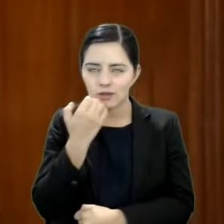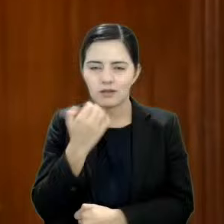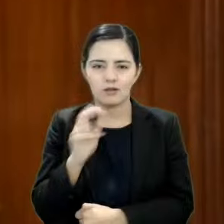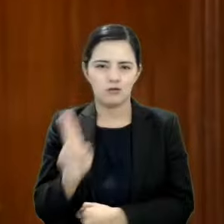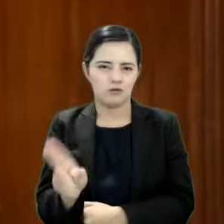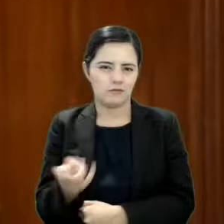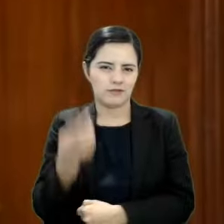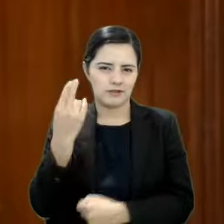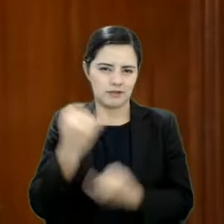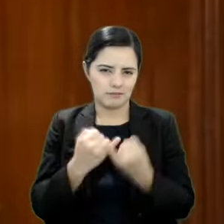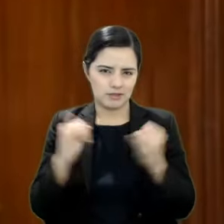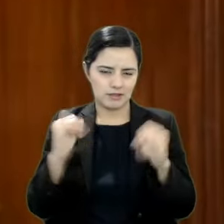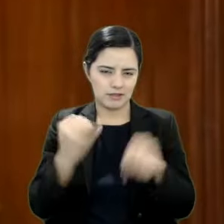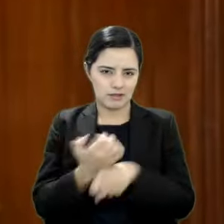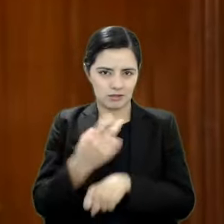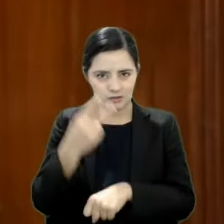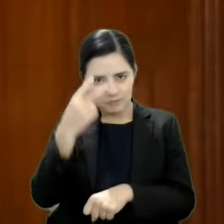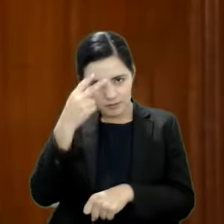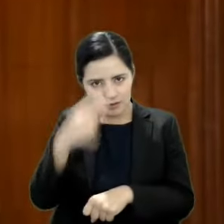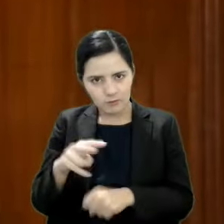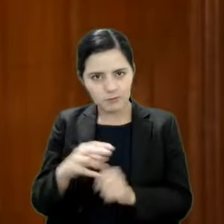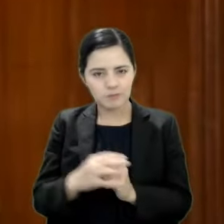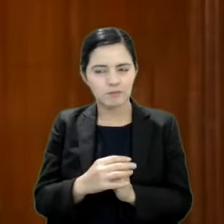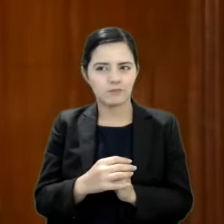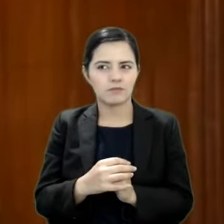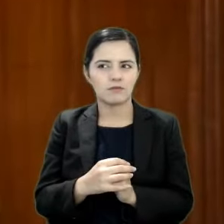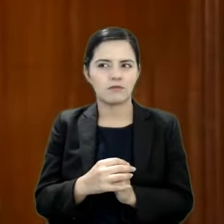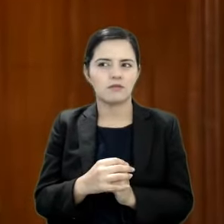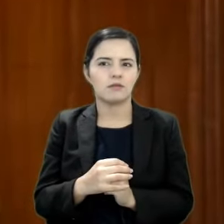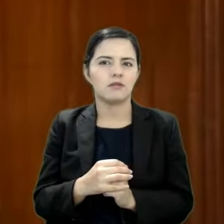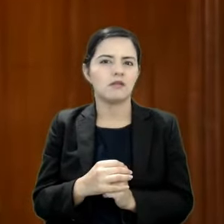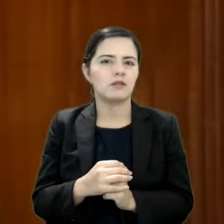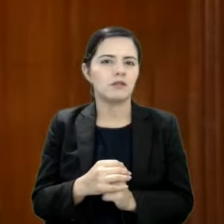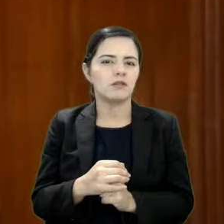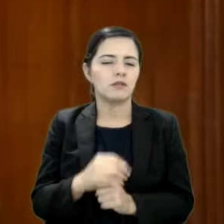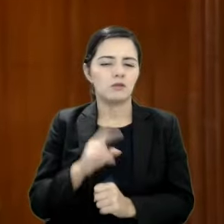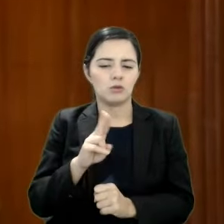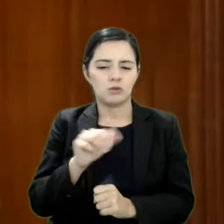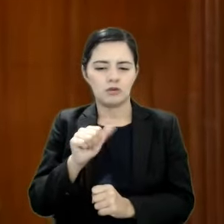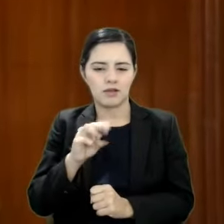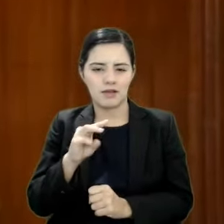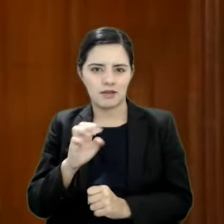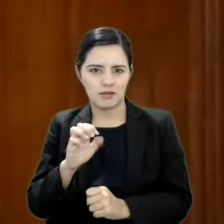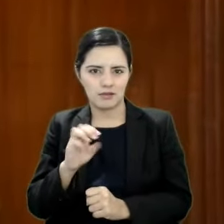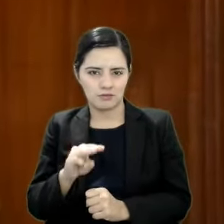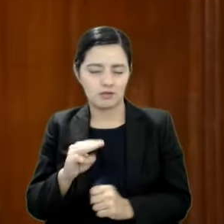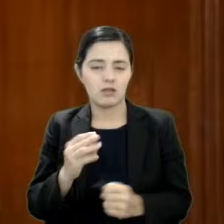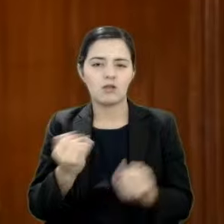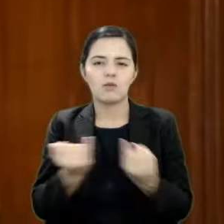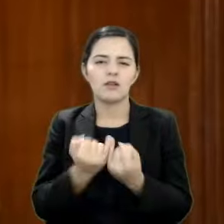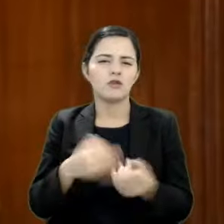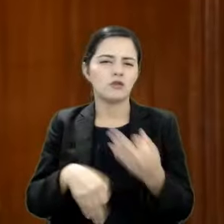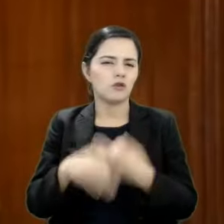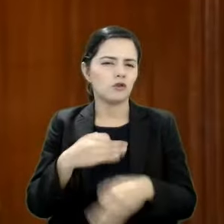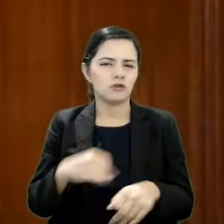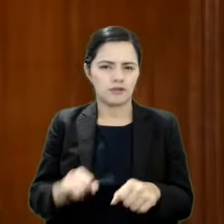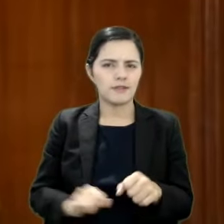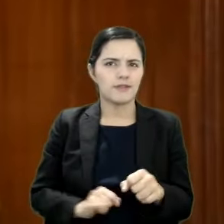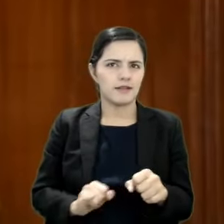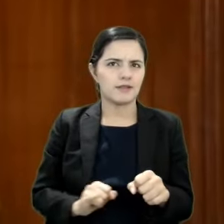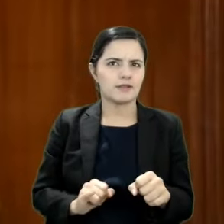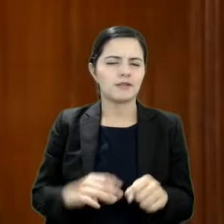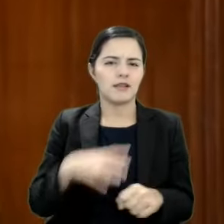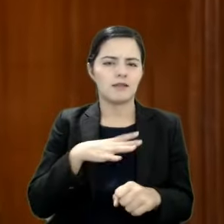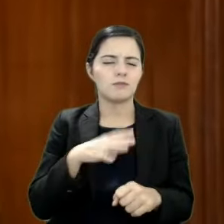de México y todos los interesados para que se pueda mejorar el esquema de atención y se